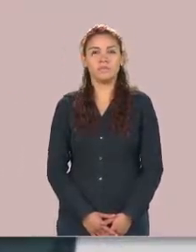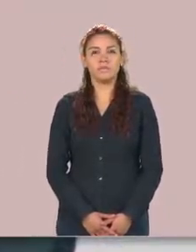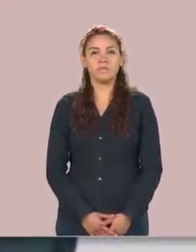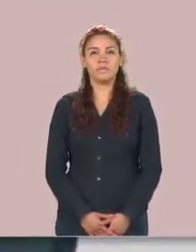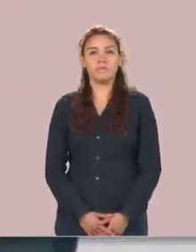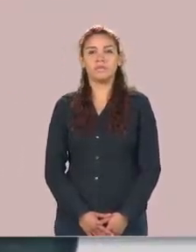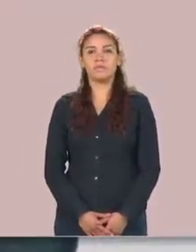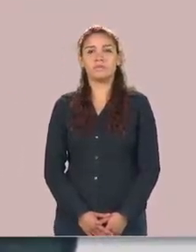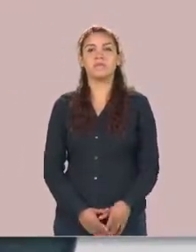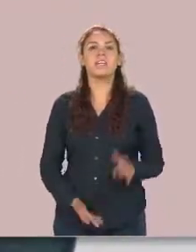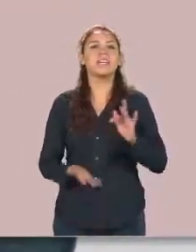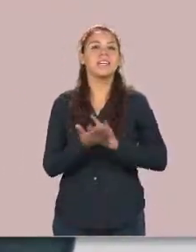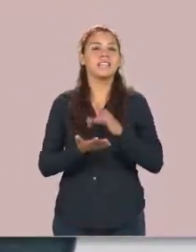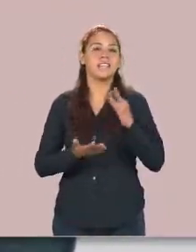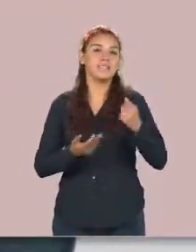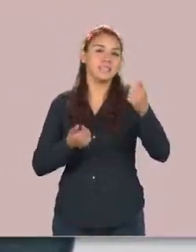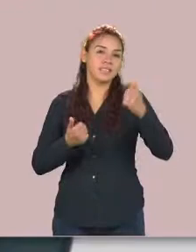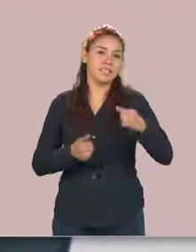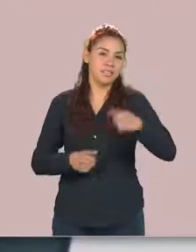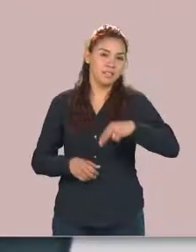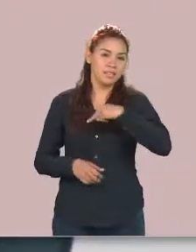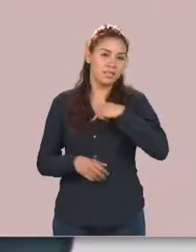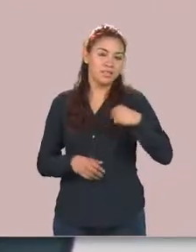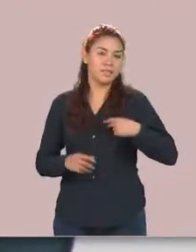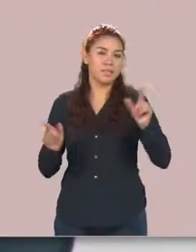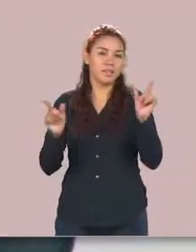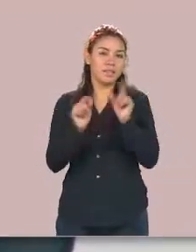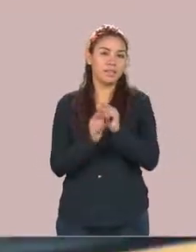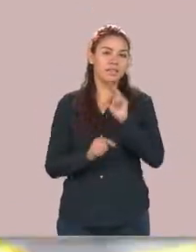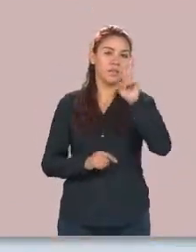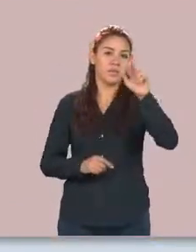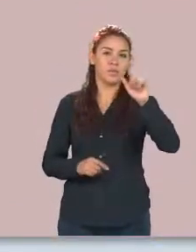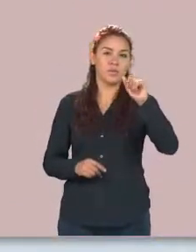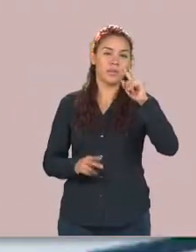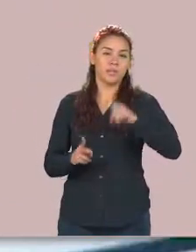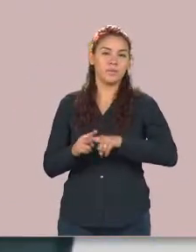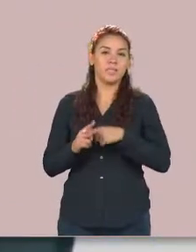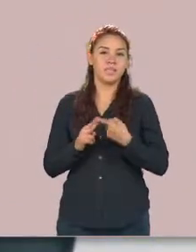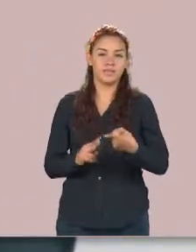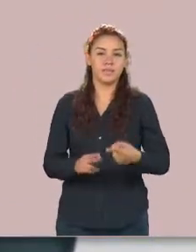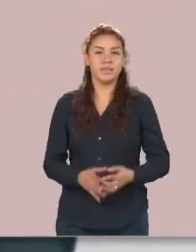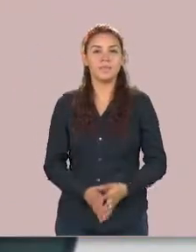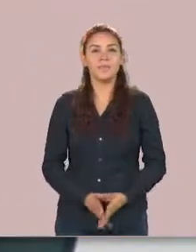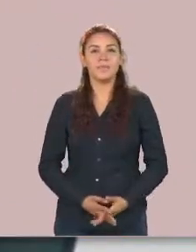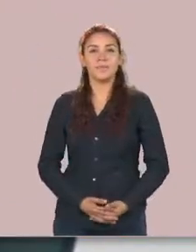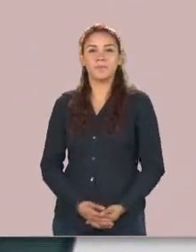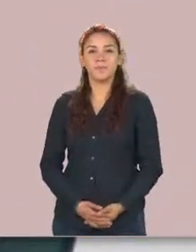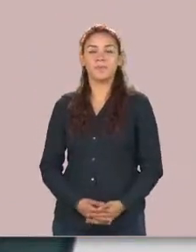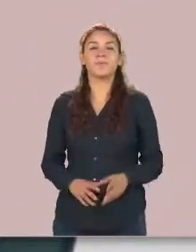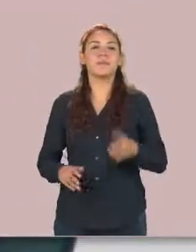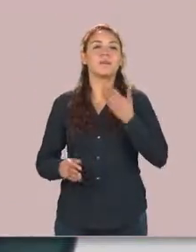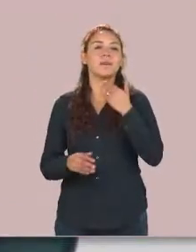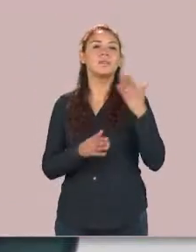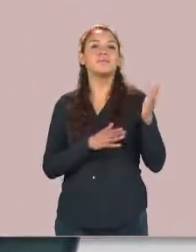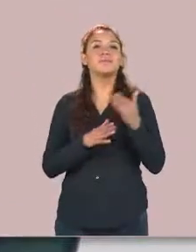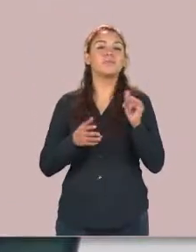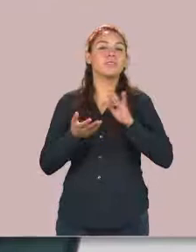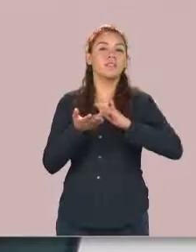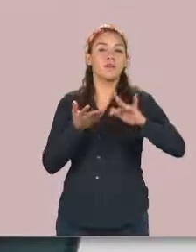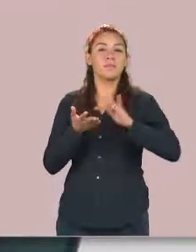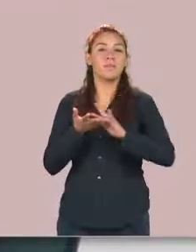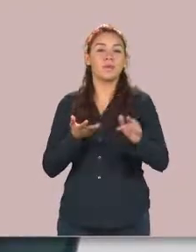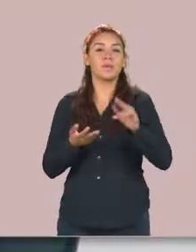Gracias, estas son las Breves What correspondientes a esta semana. Comenzamos. Derivado del apoyo que la unidad académica